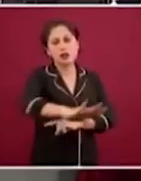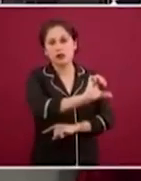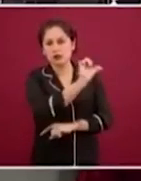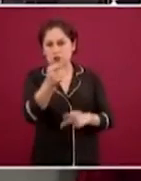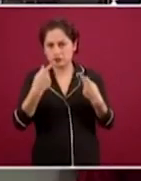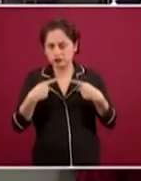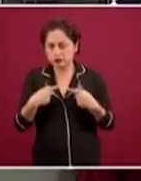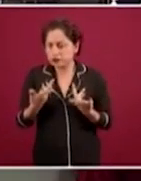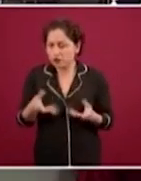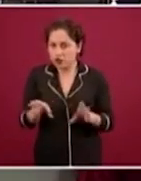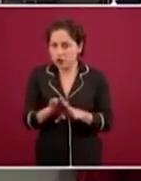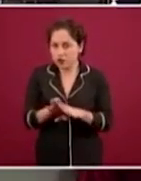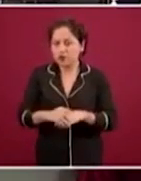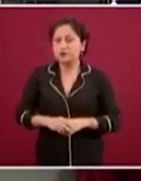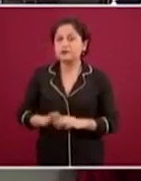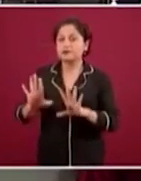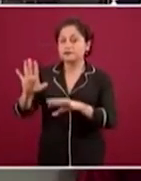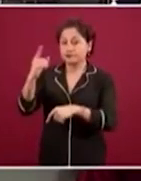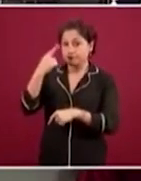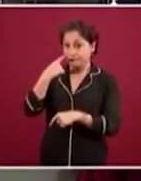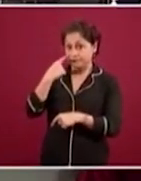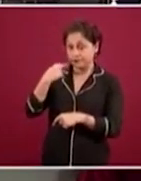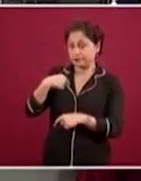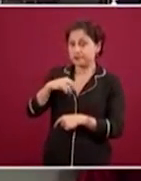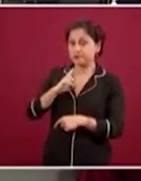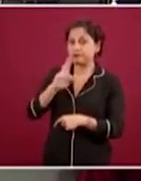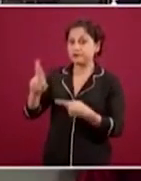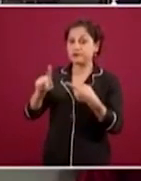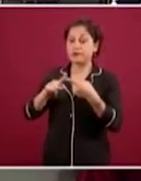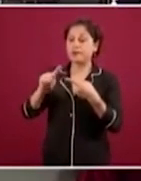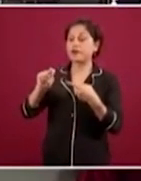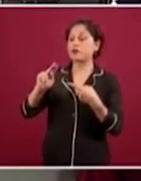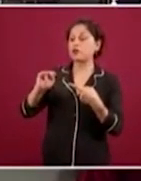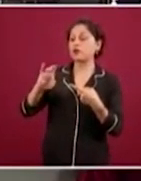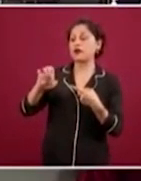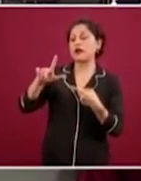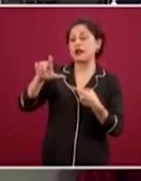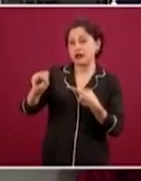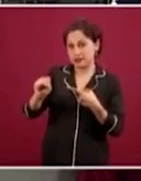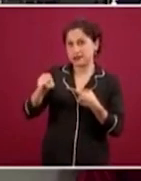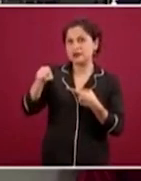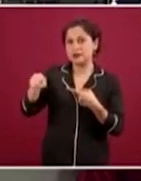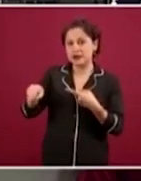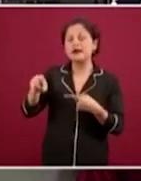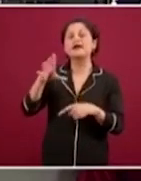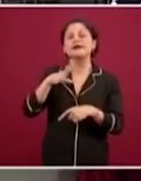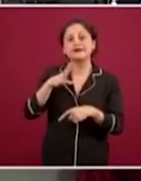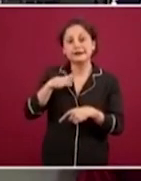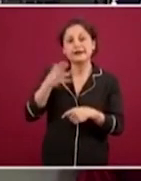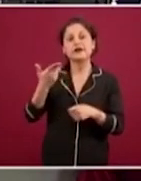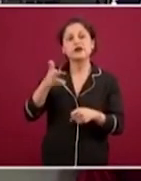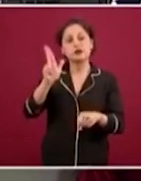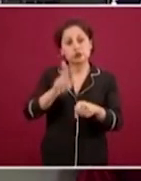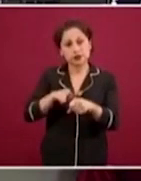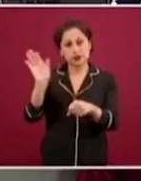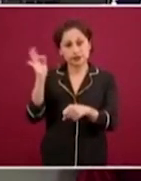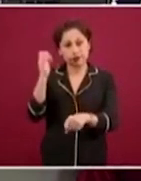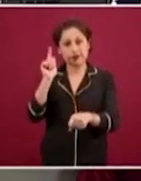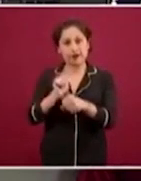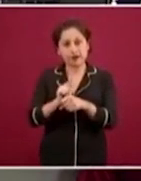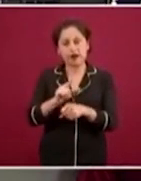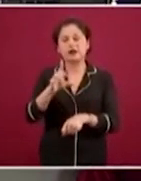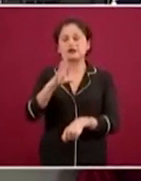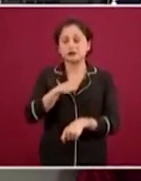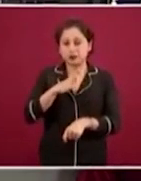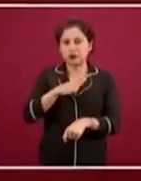Los túneles, efectivamente de repente empezaron a aparecer en incluso hospitales federales aquí en la Ciudad de México y en